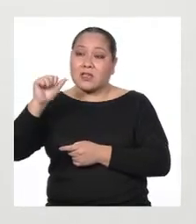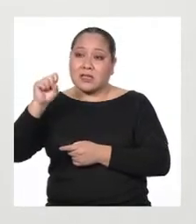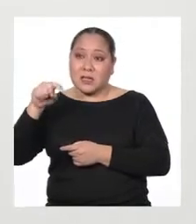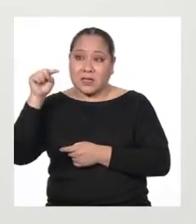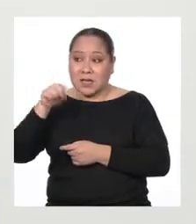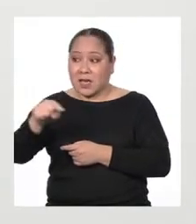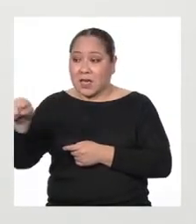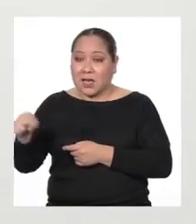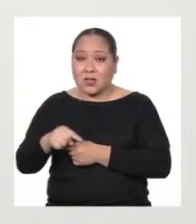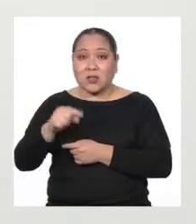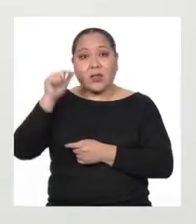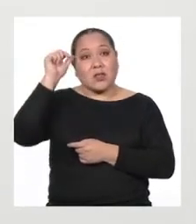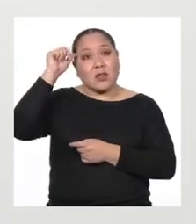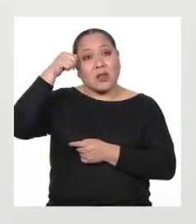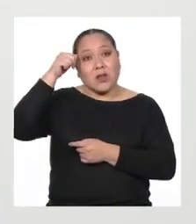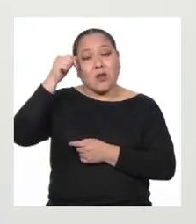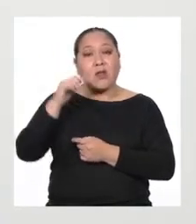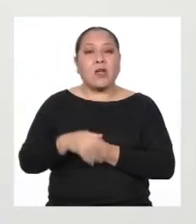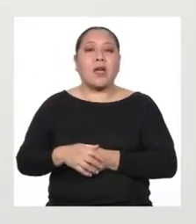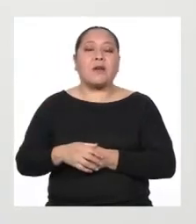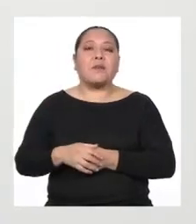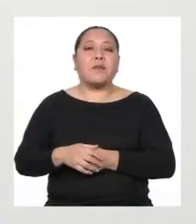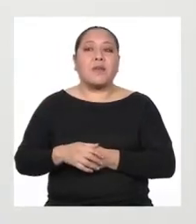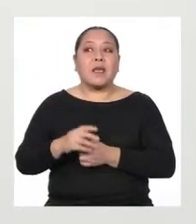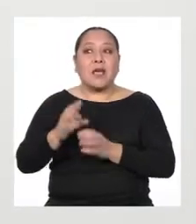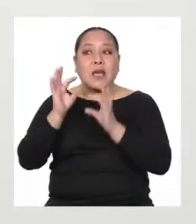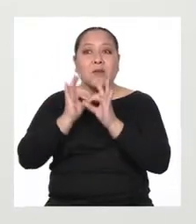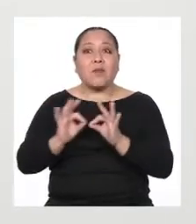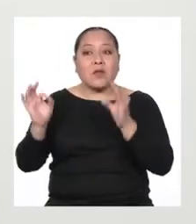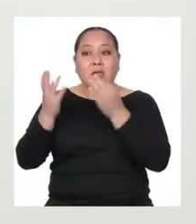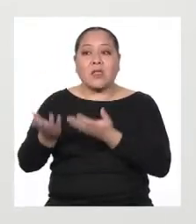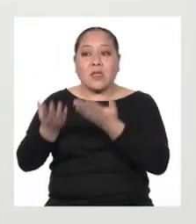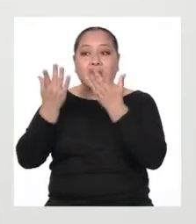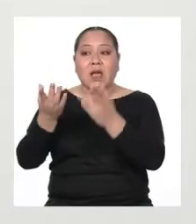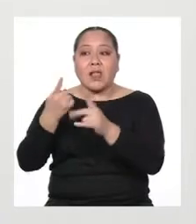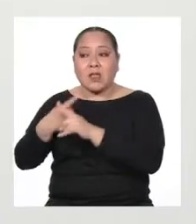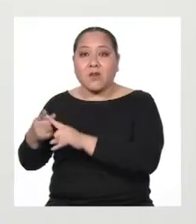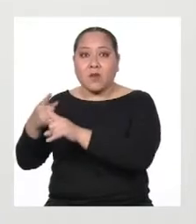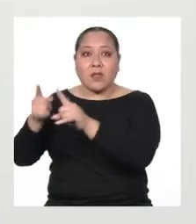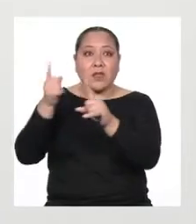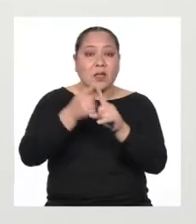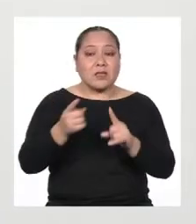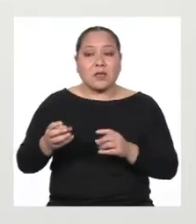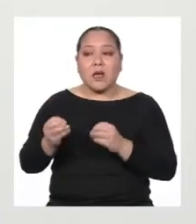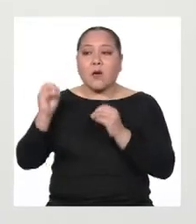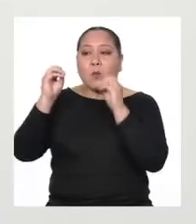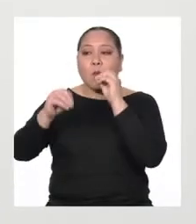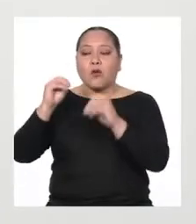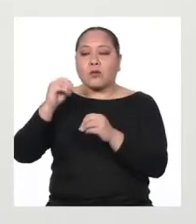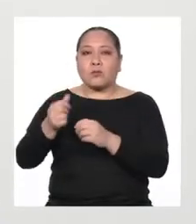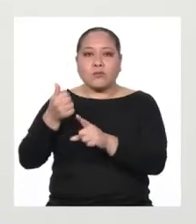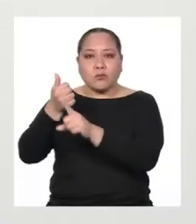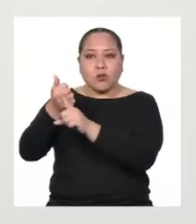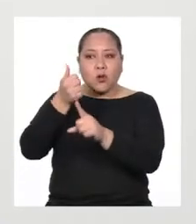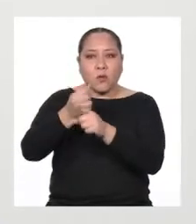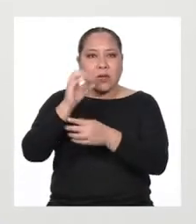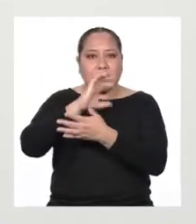nos lleva a recordar que valorar la diversidad Implica reconocer nuestras características,